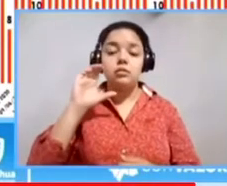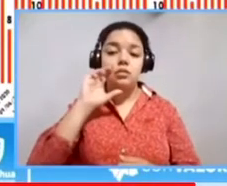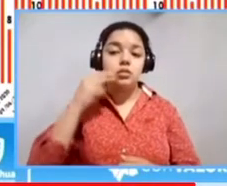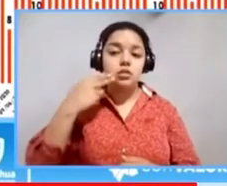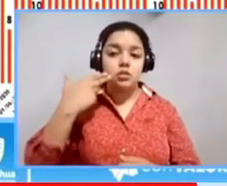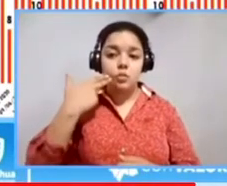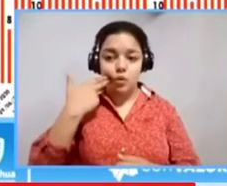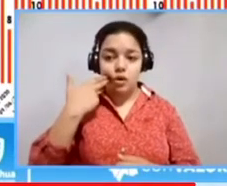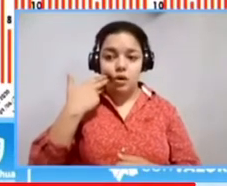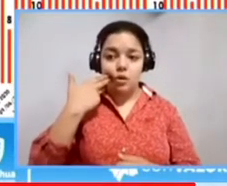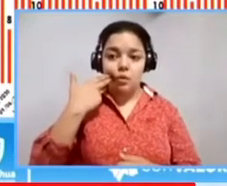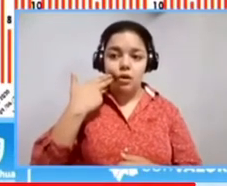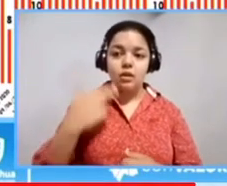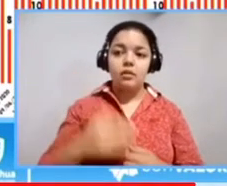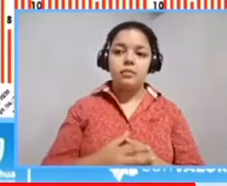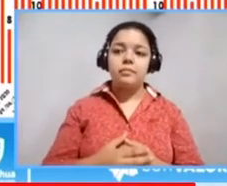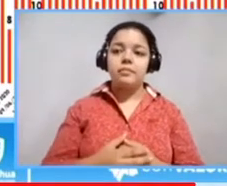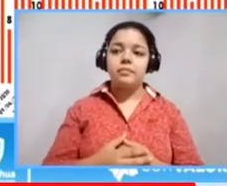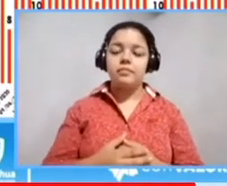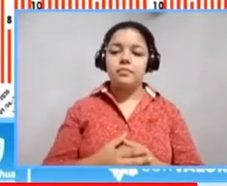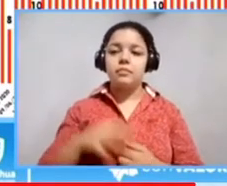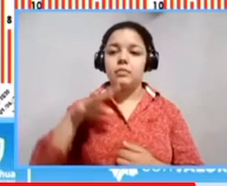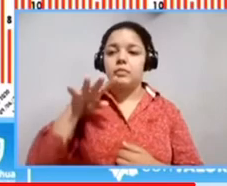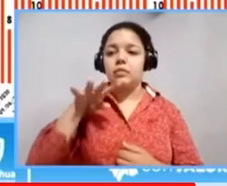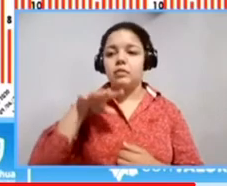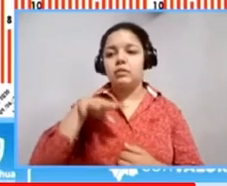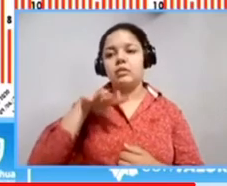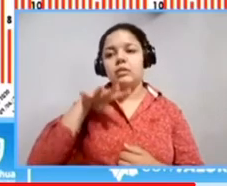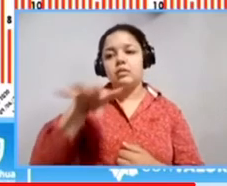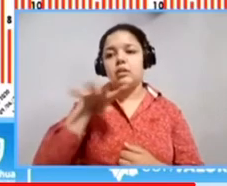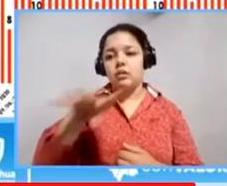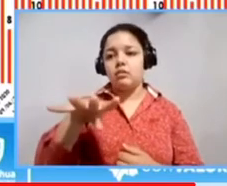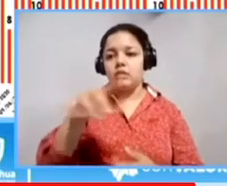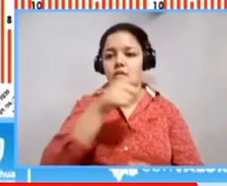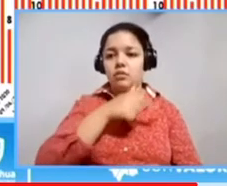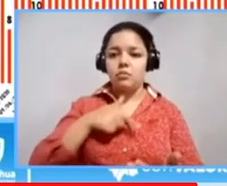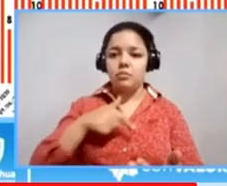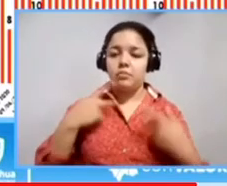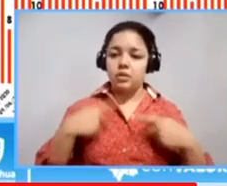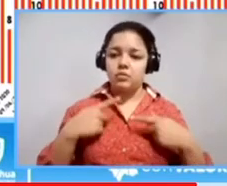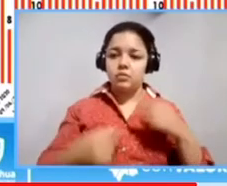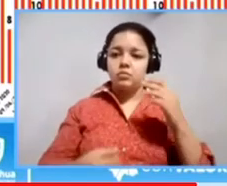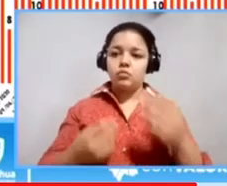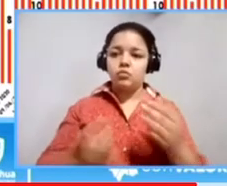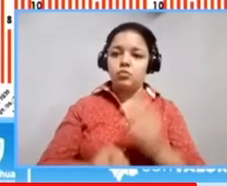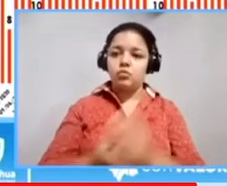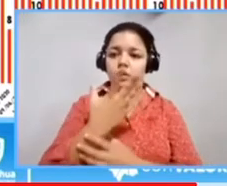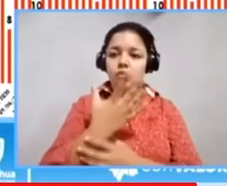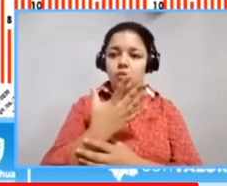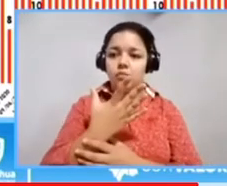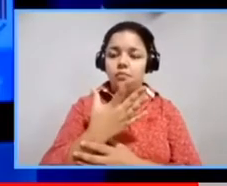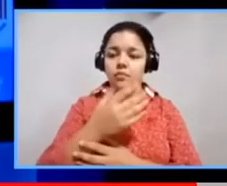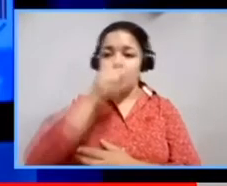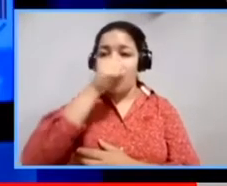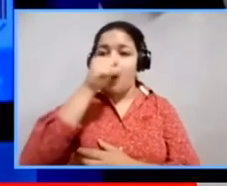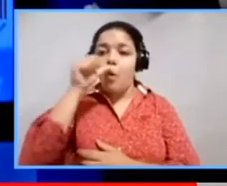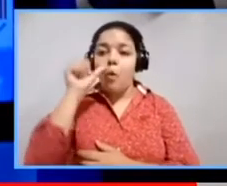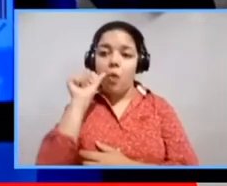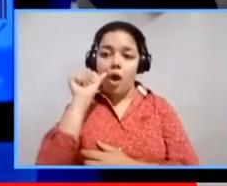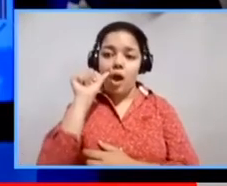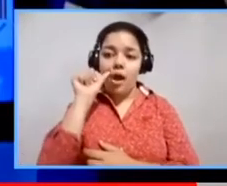Chihuahua se sumaron 19 casos, mientras que para Ciudad Juárez, el municipio de Ciudad Juárez son